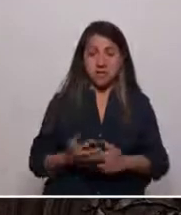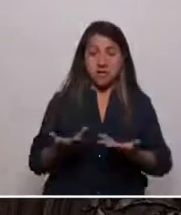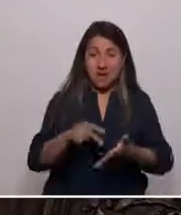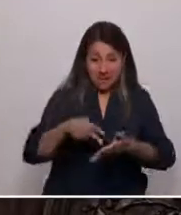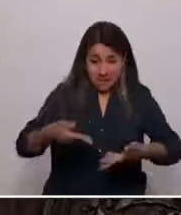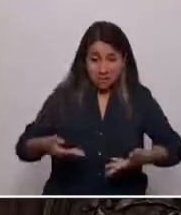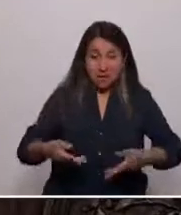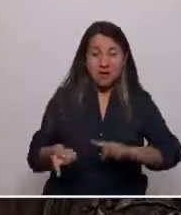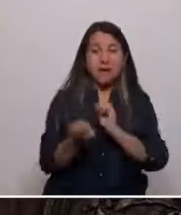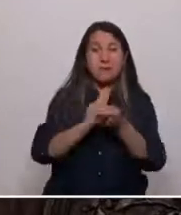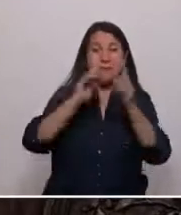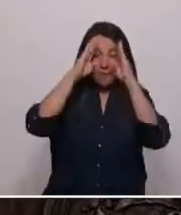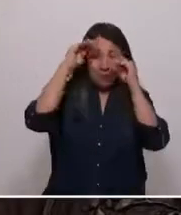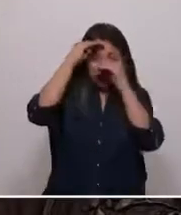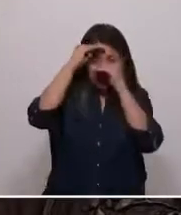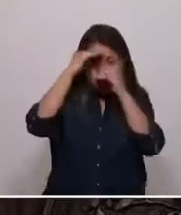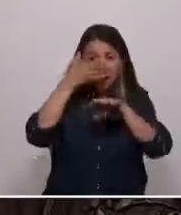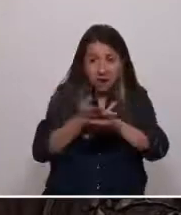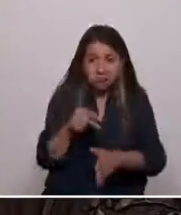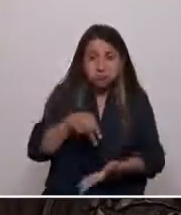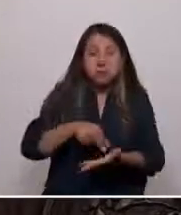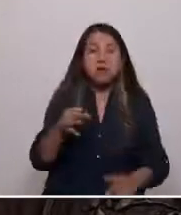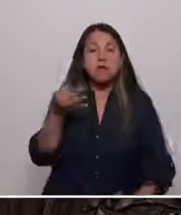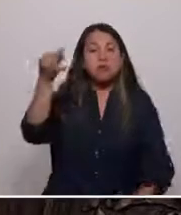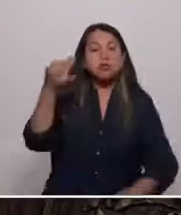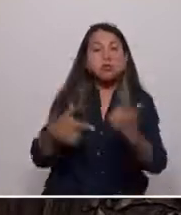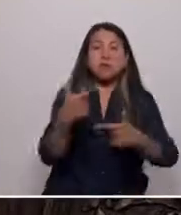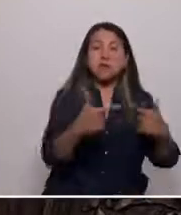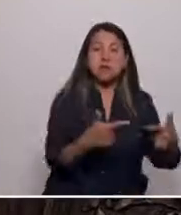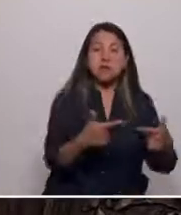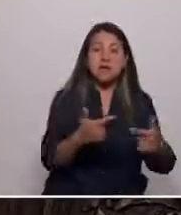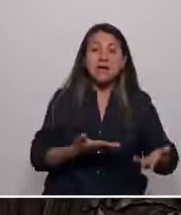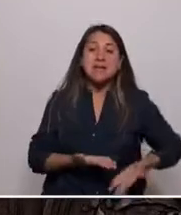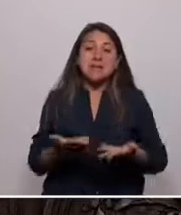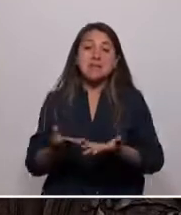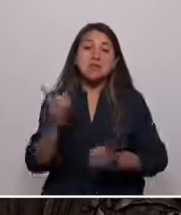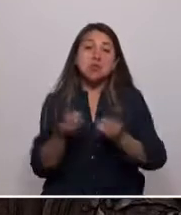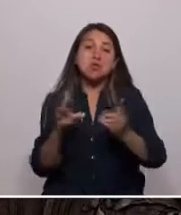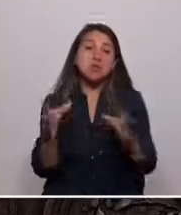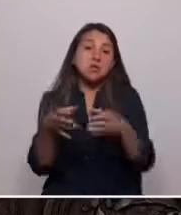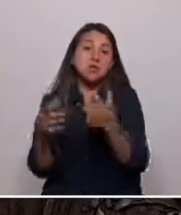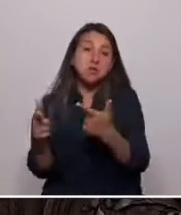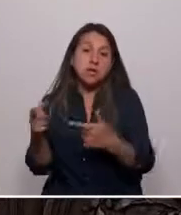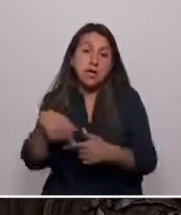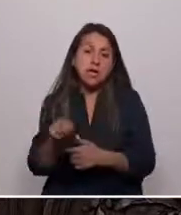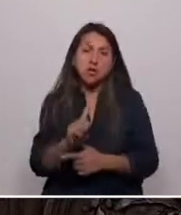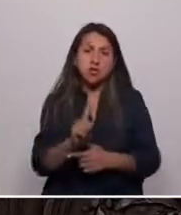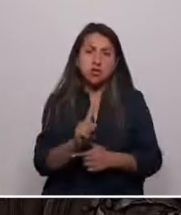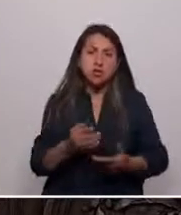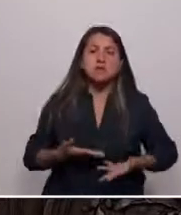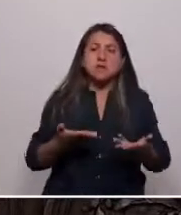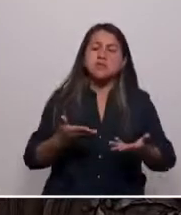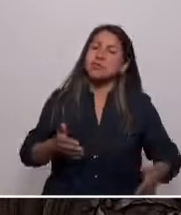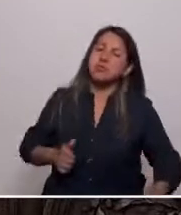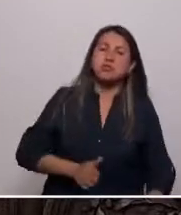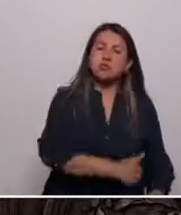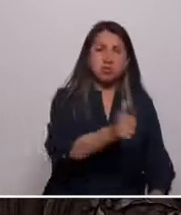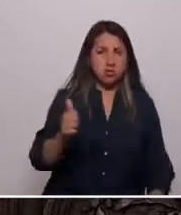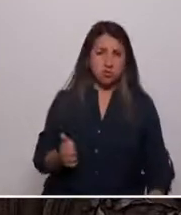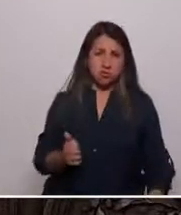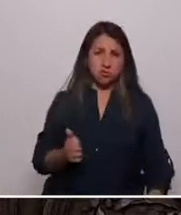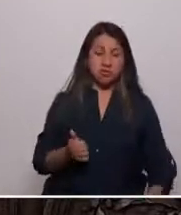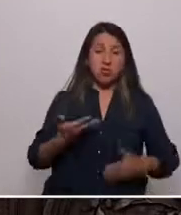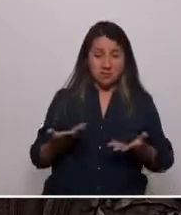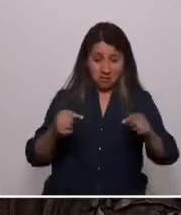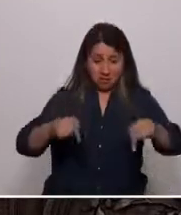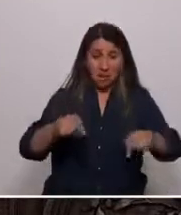cambiar el paradigma. Para que en el futuro la política deje estar al servicio de unos pocos y pase a estar al servicio de los pueblos. Porque estamos